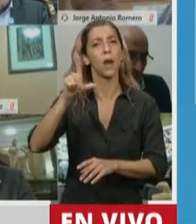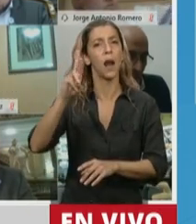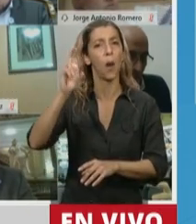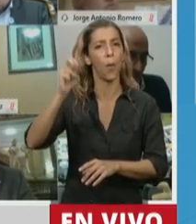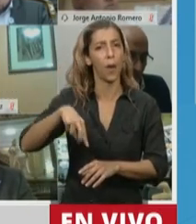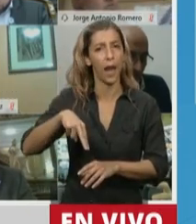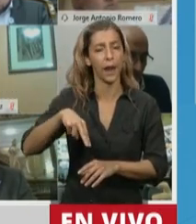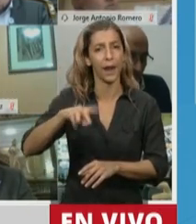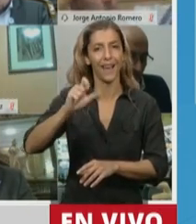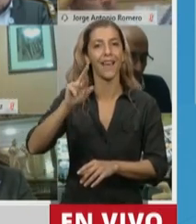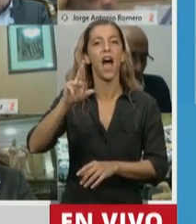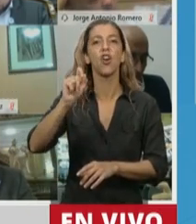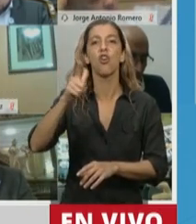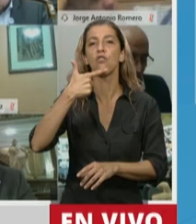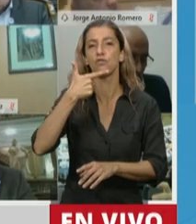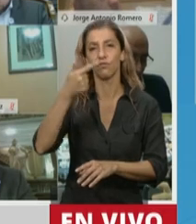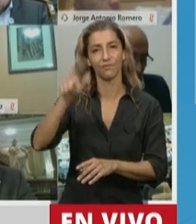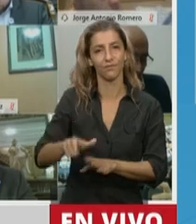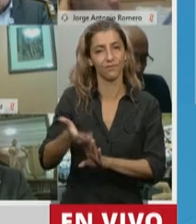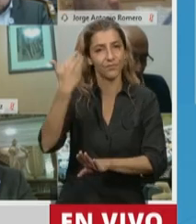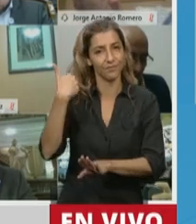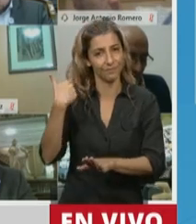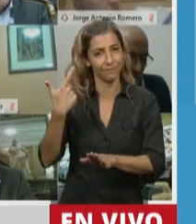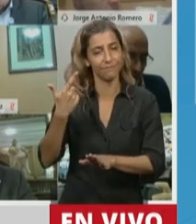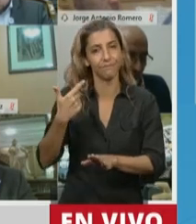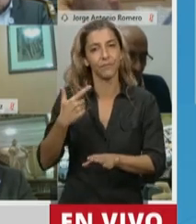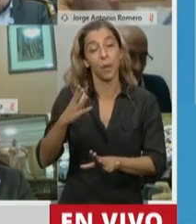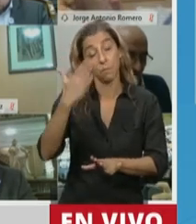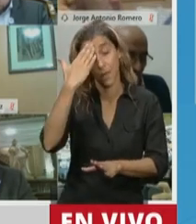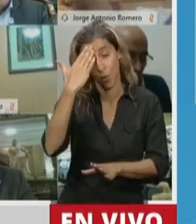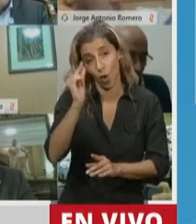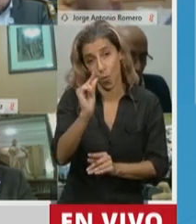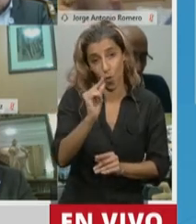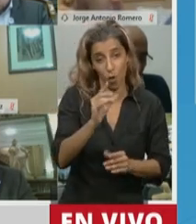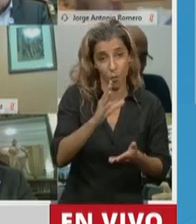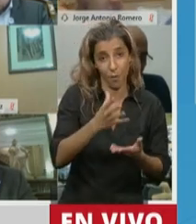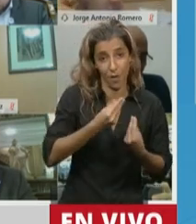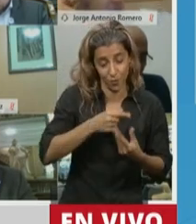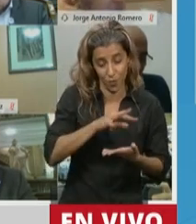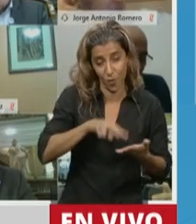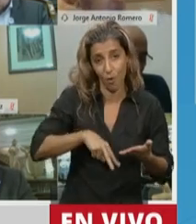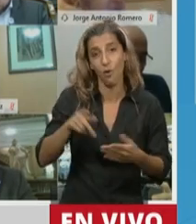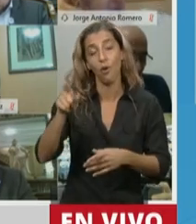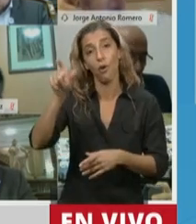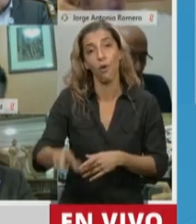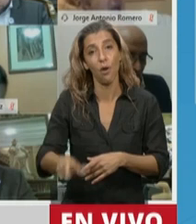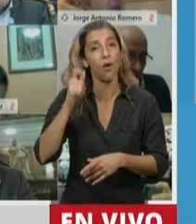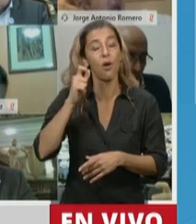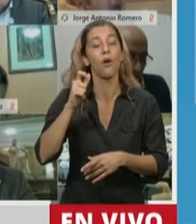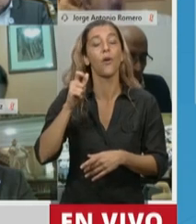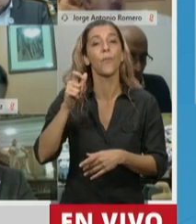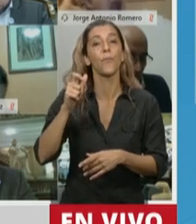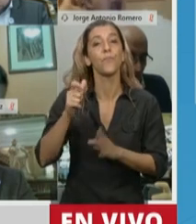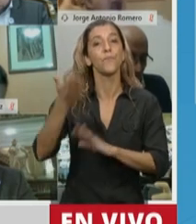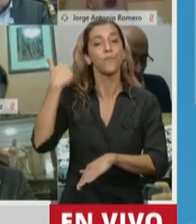por la abundancia de los datos con la ayuda de memoria, Carlos Gregorio Malbrán nació en el